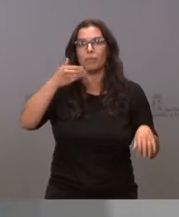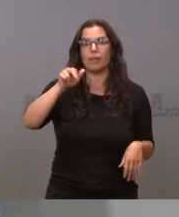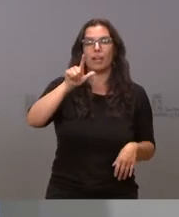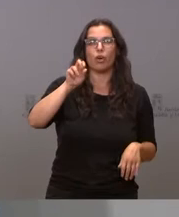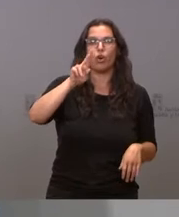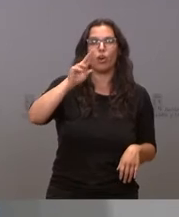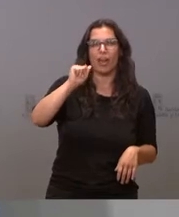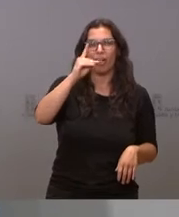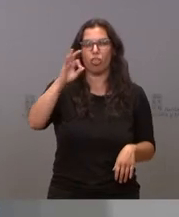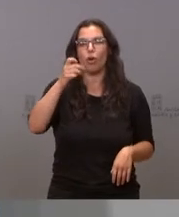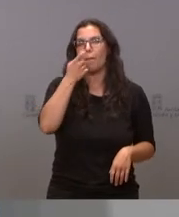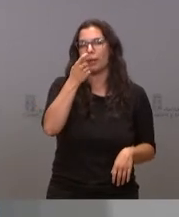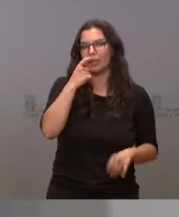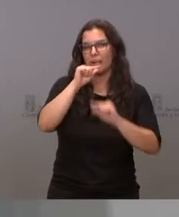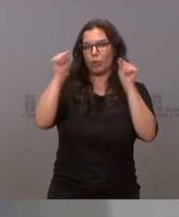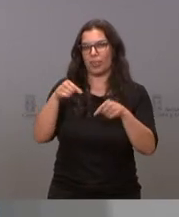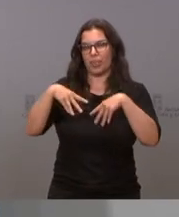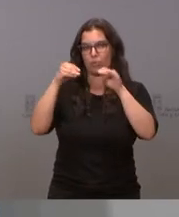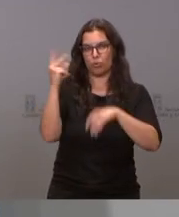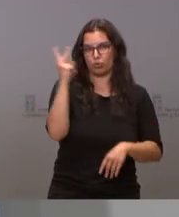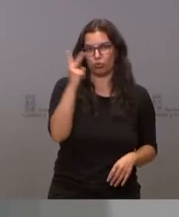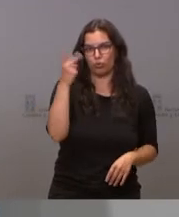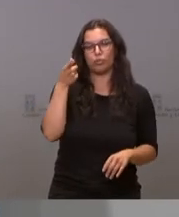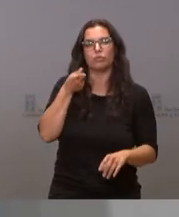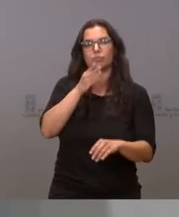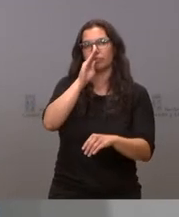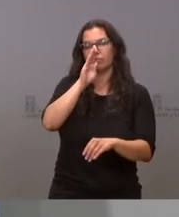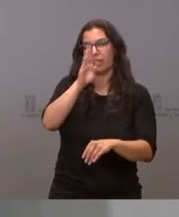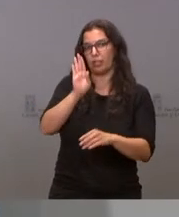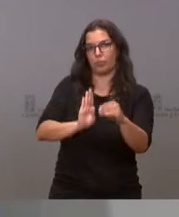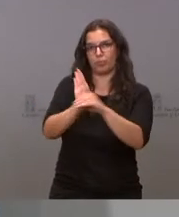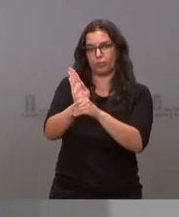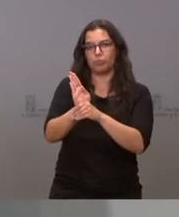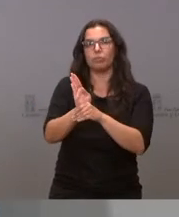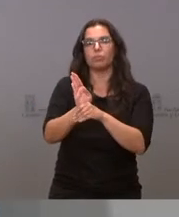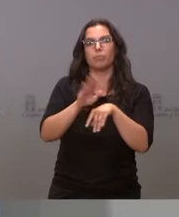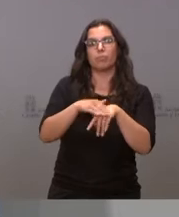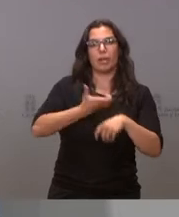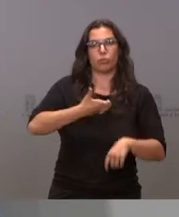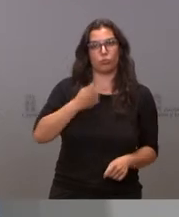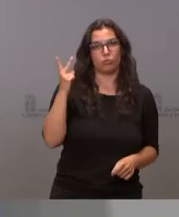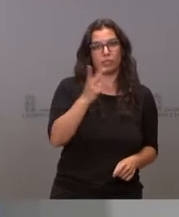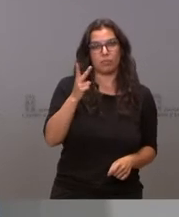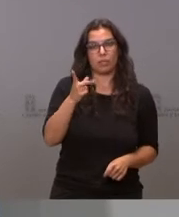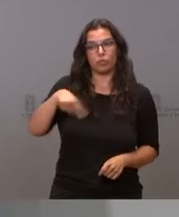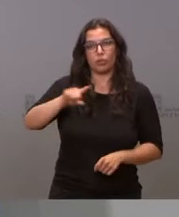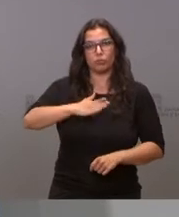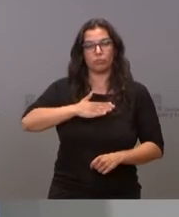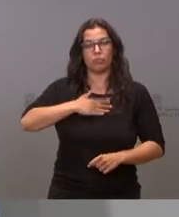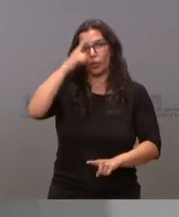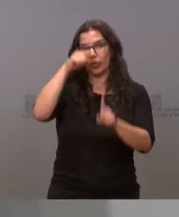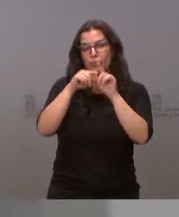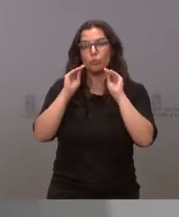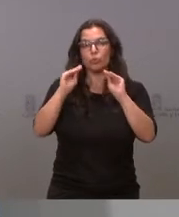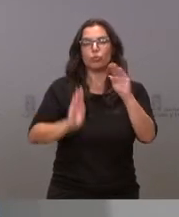Virviesca, en la provincia de Burgos. Es una concesión directa de subvenciones a estos ayuntamientos que tiene como principal objetivo